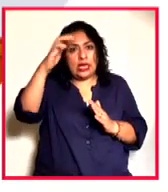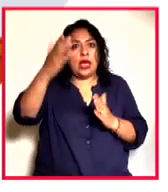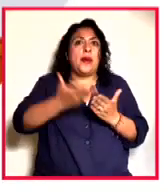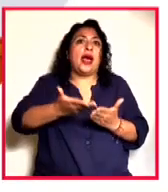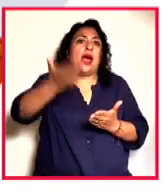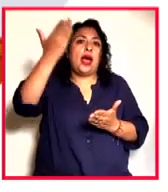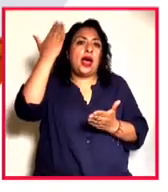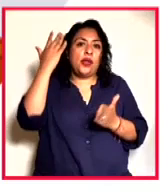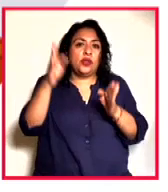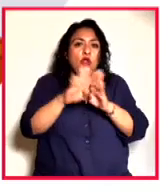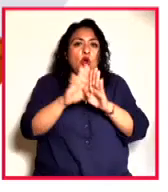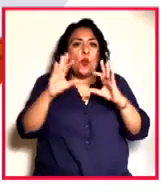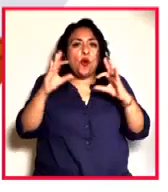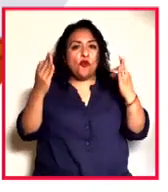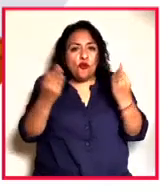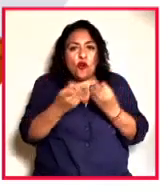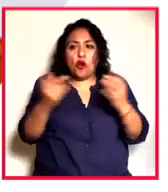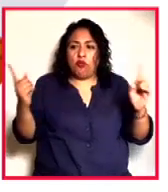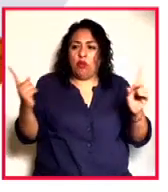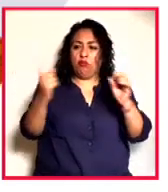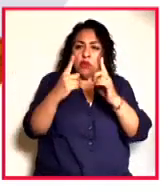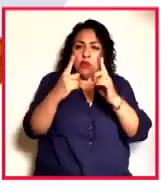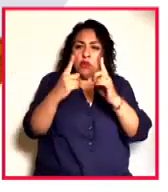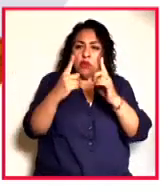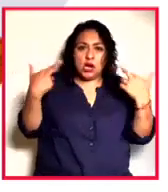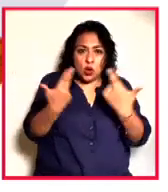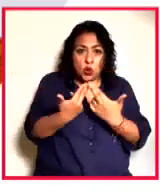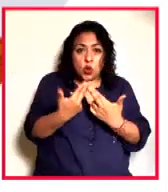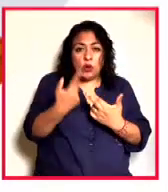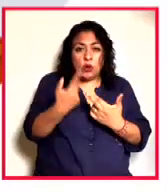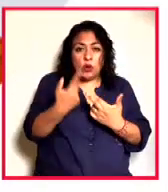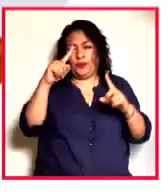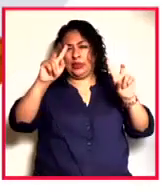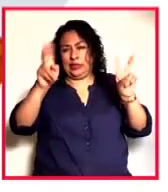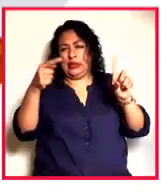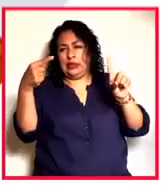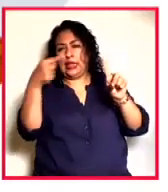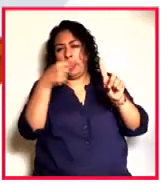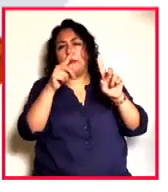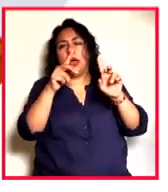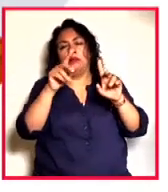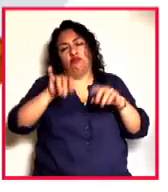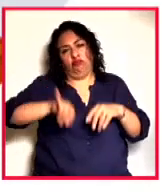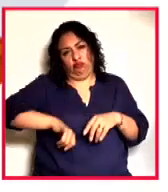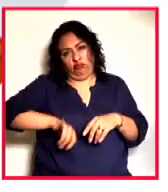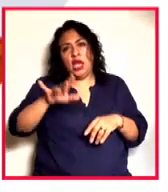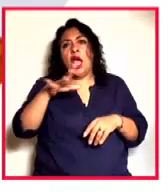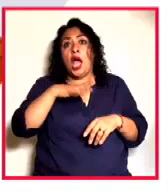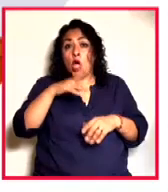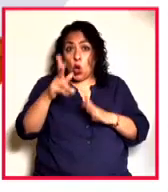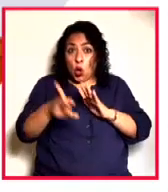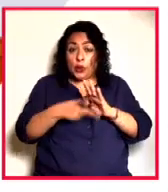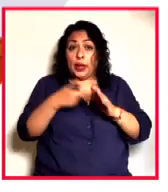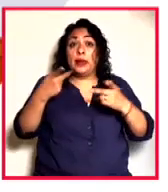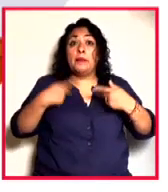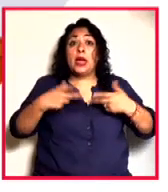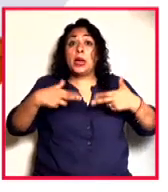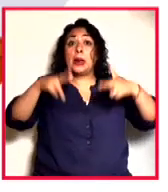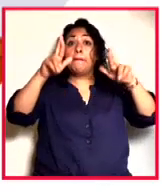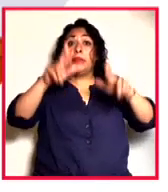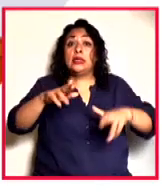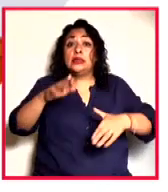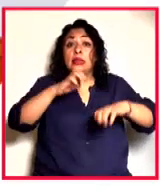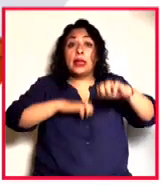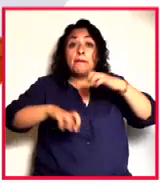forma en este tipo de encuentros y uno de los puntos interesantes, además de tener embajadores, es precisamente la posibilidad